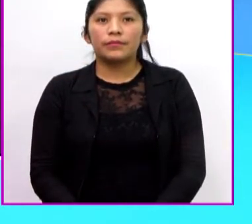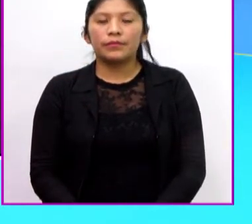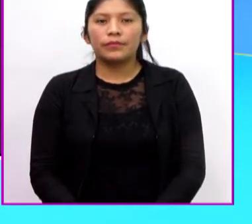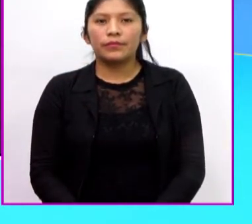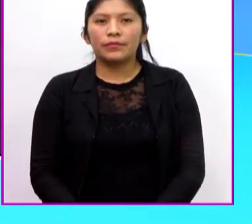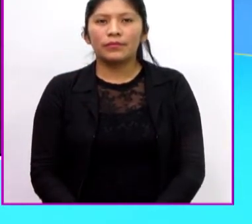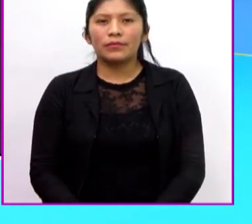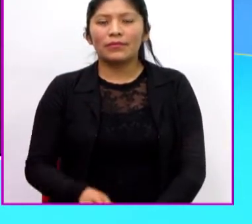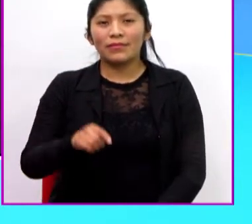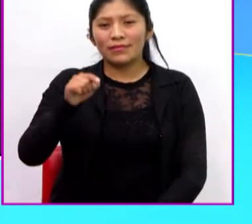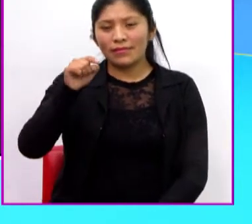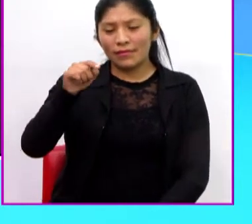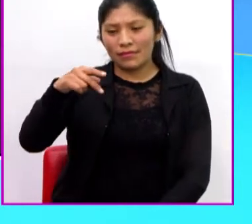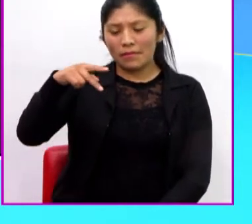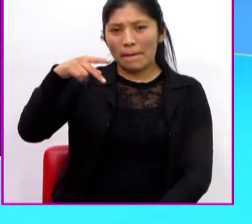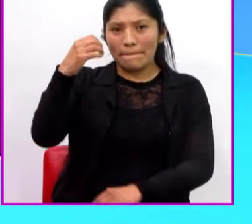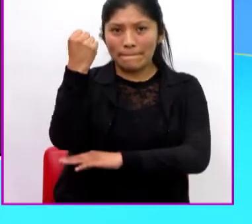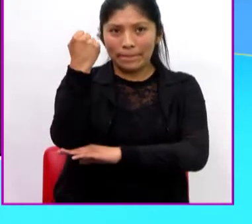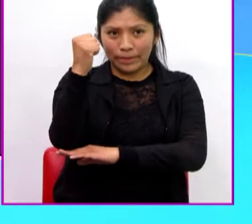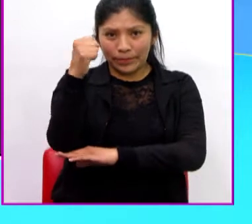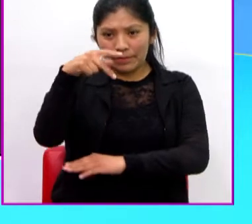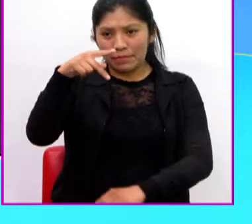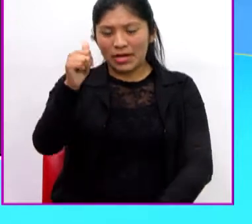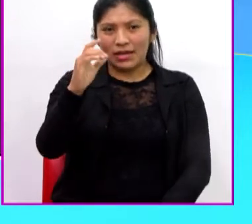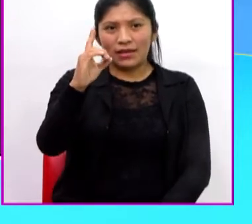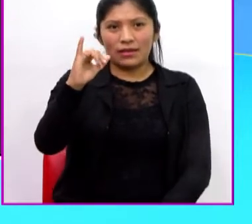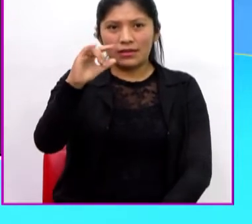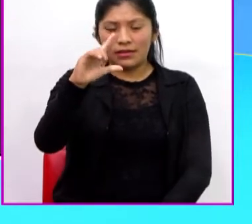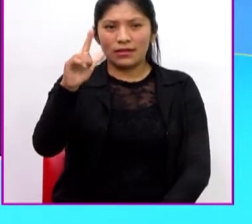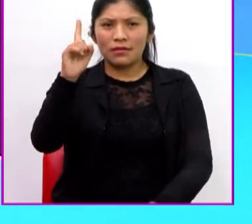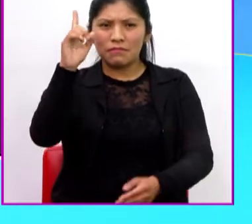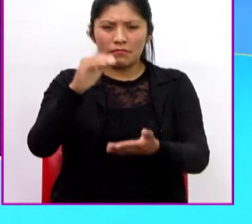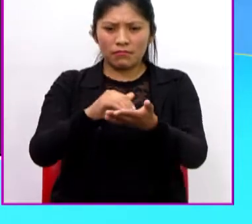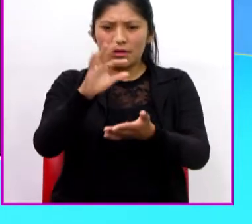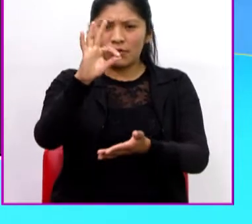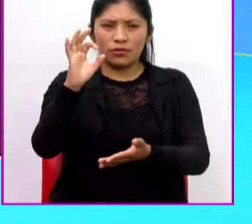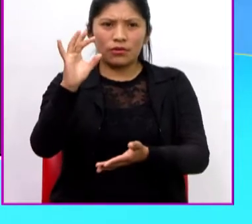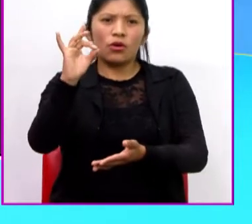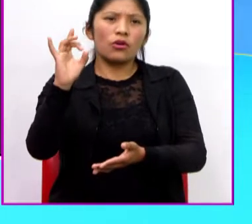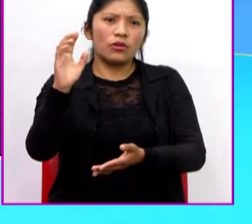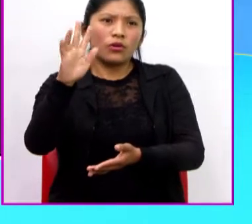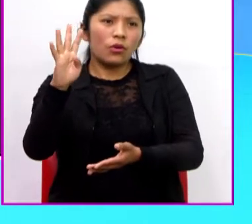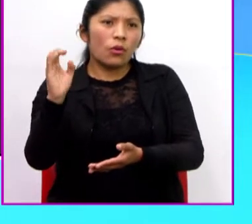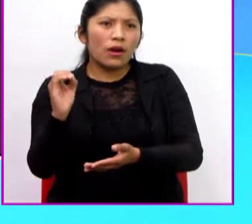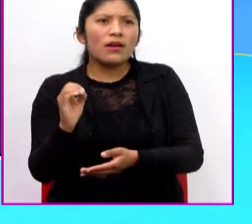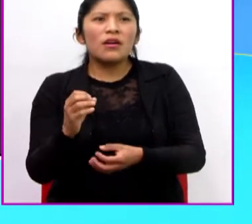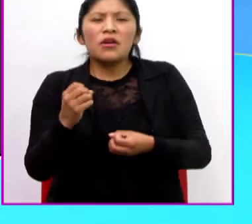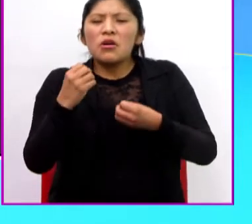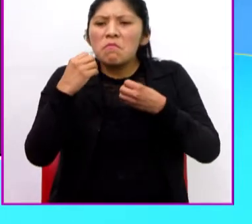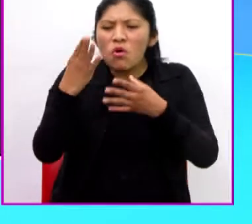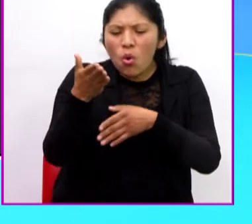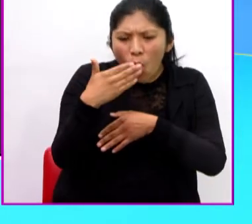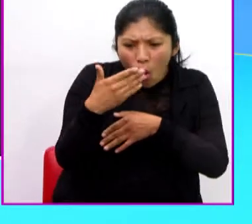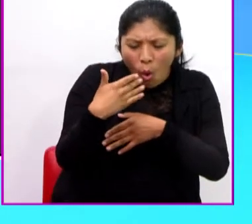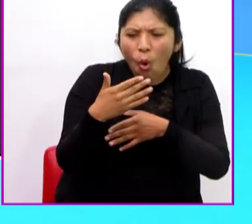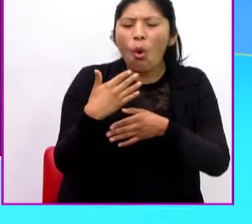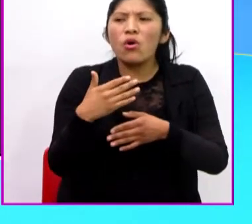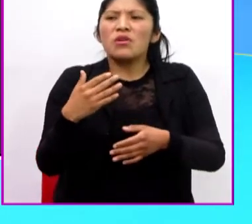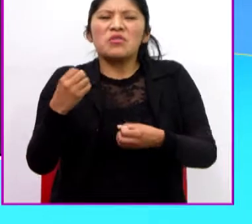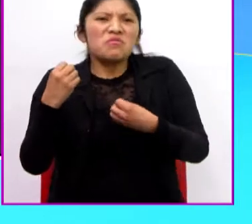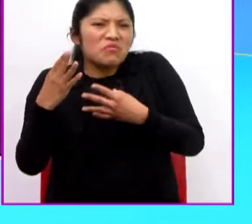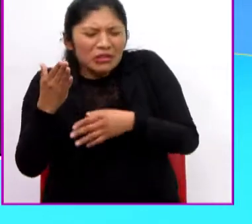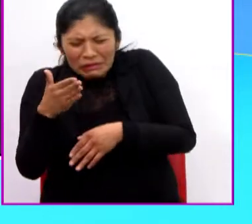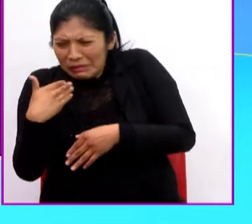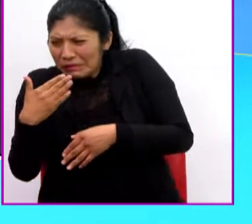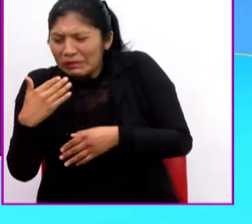Padilla Sucre, 1840. Harta yajuita caserita. Bien picante está, caserita.